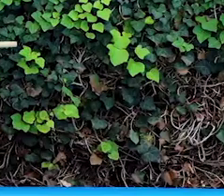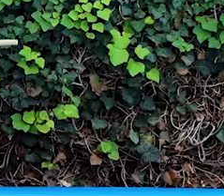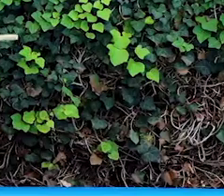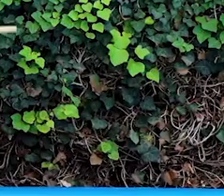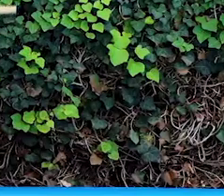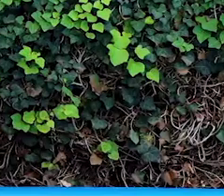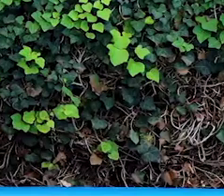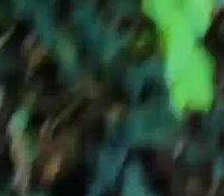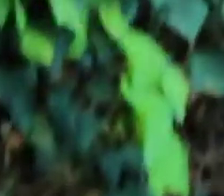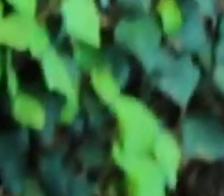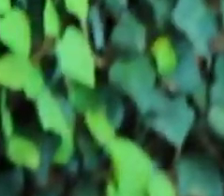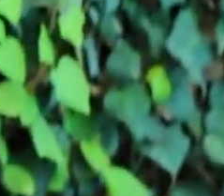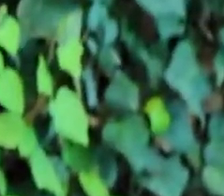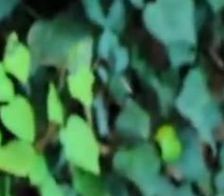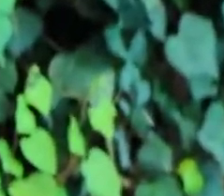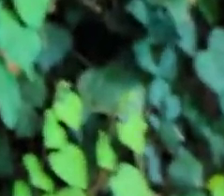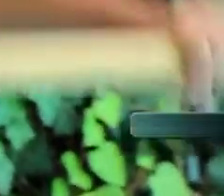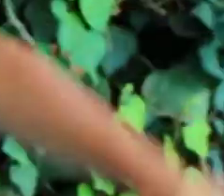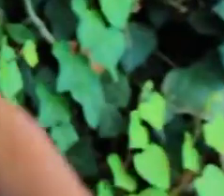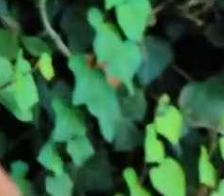Una más.